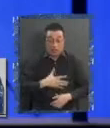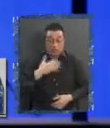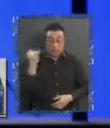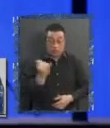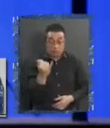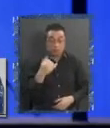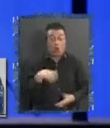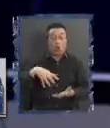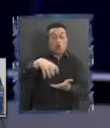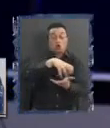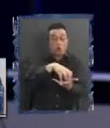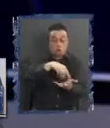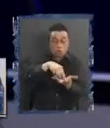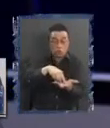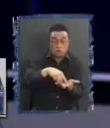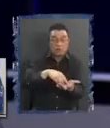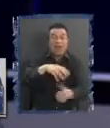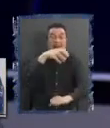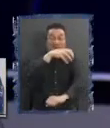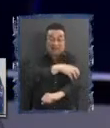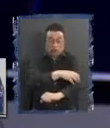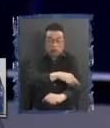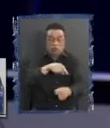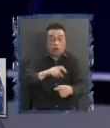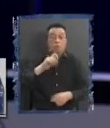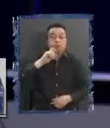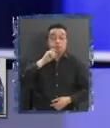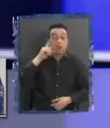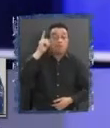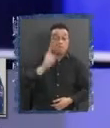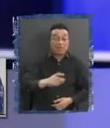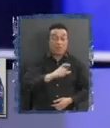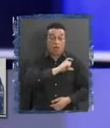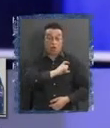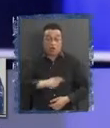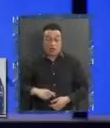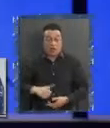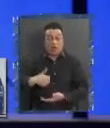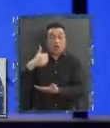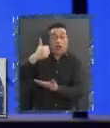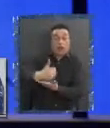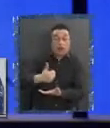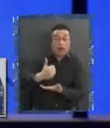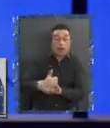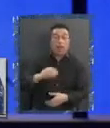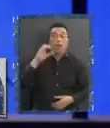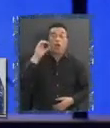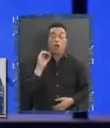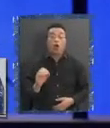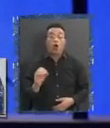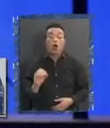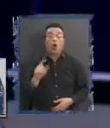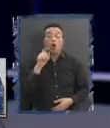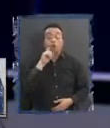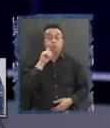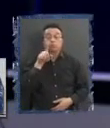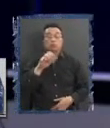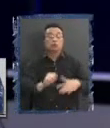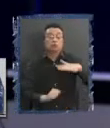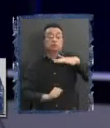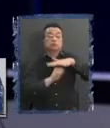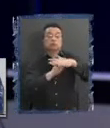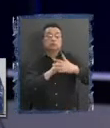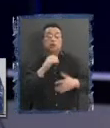una comuna y sobre una región, ¿quién manda? ¿El gobernador, el alcalde o quien sea que dirija esa autonomía?